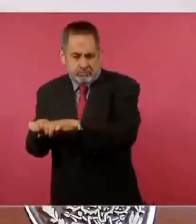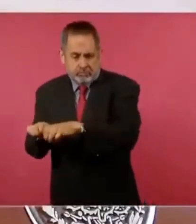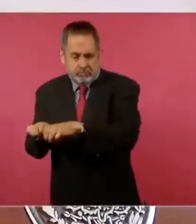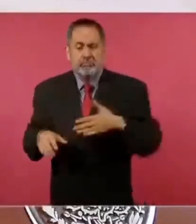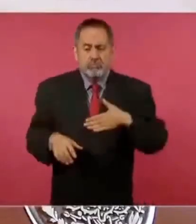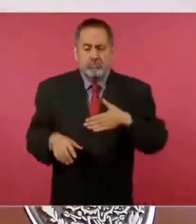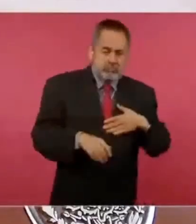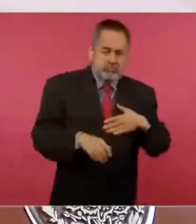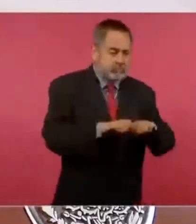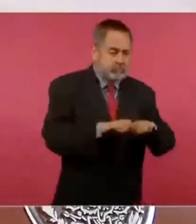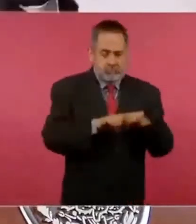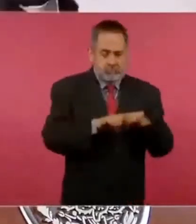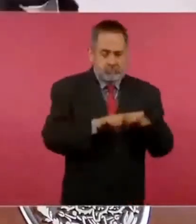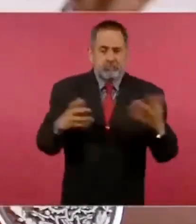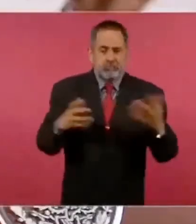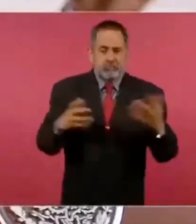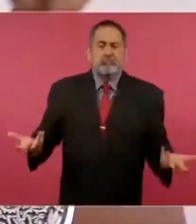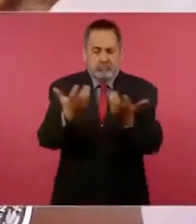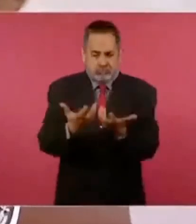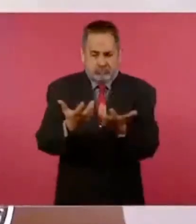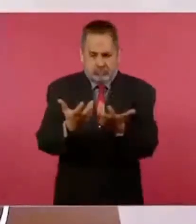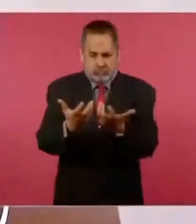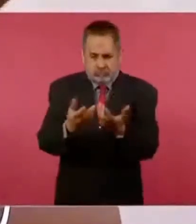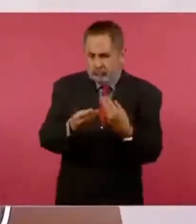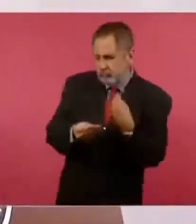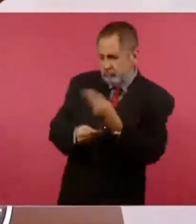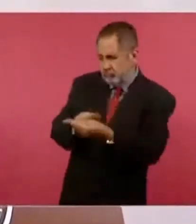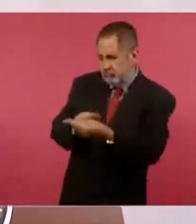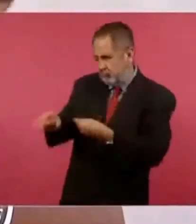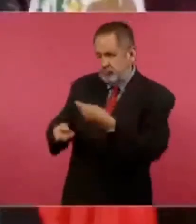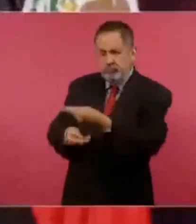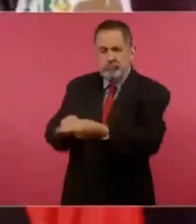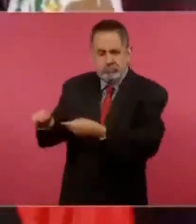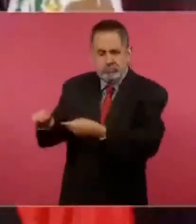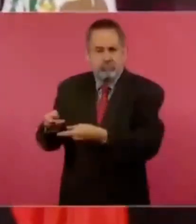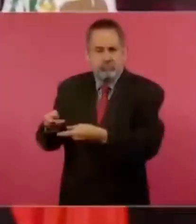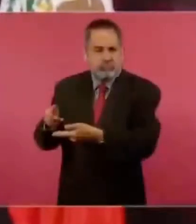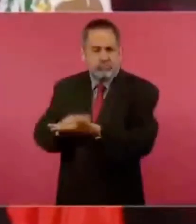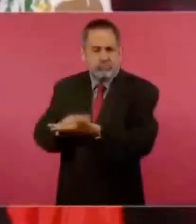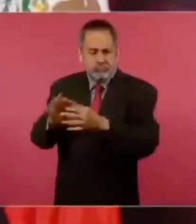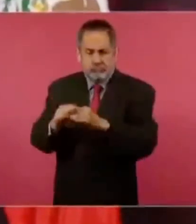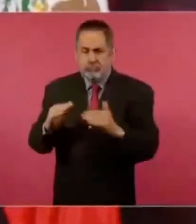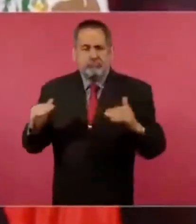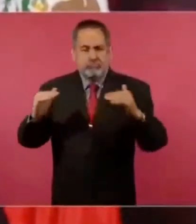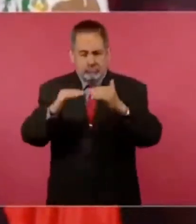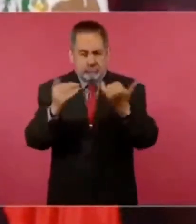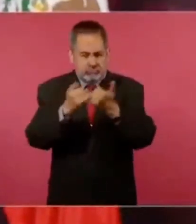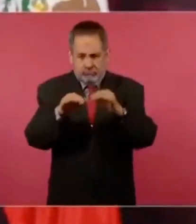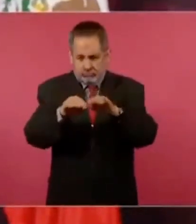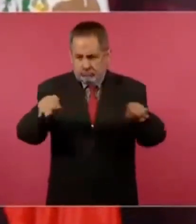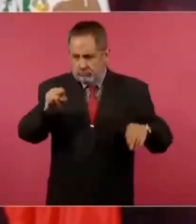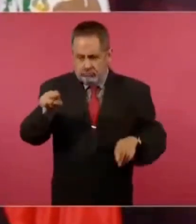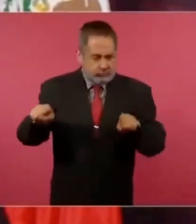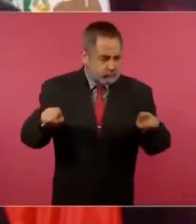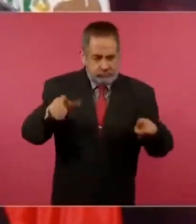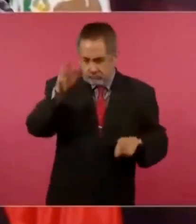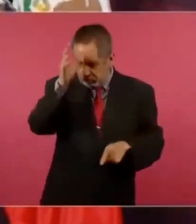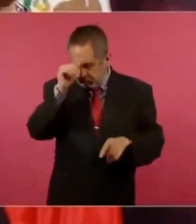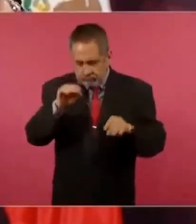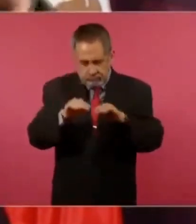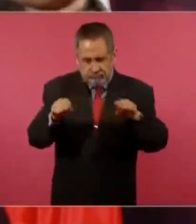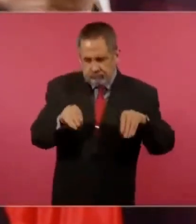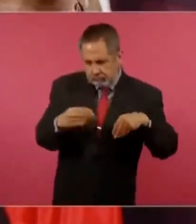y se va a procurar que ya vayan poniéndose de acuerdo con